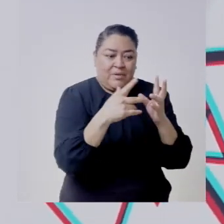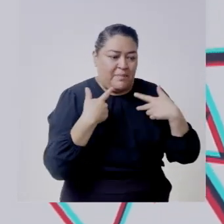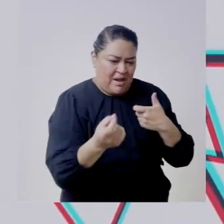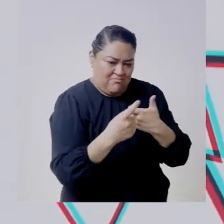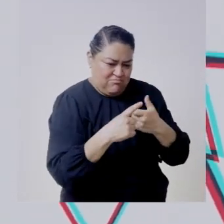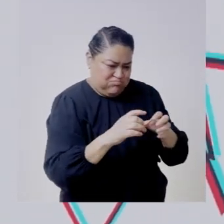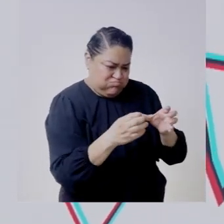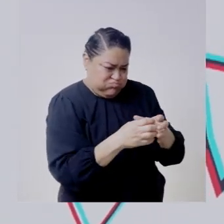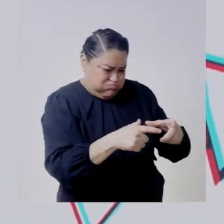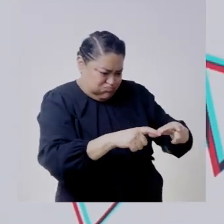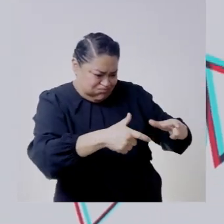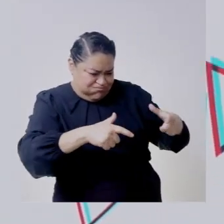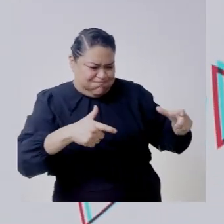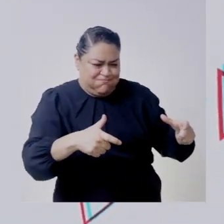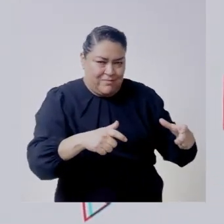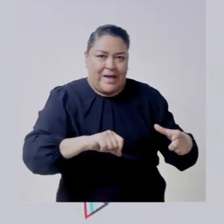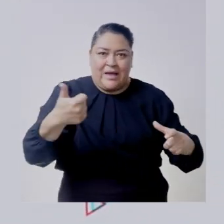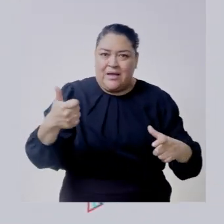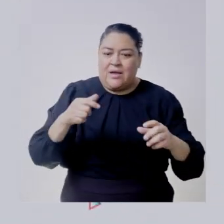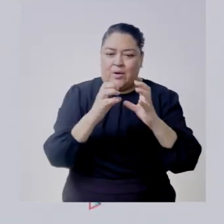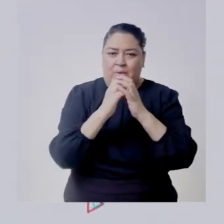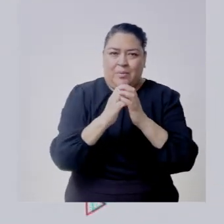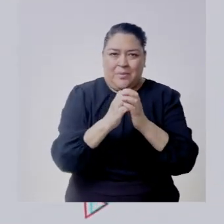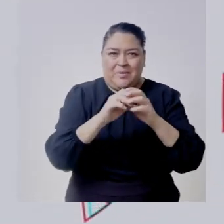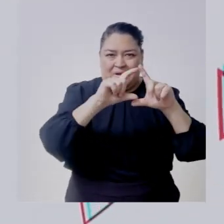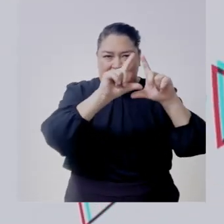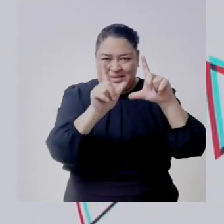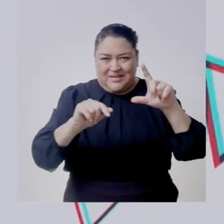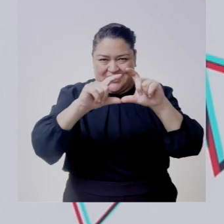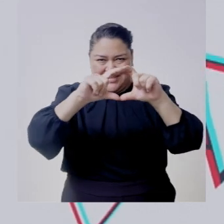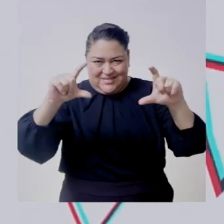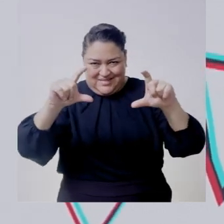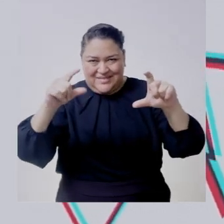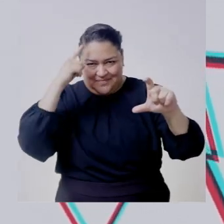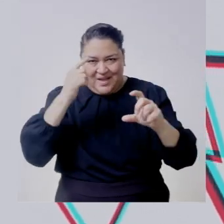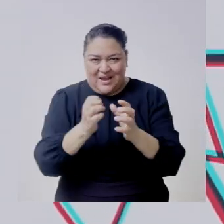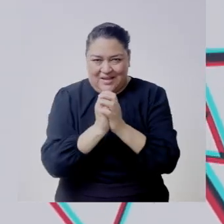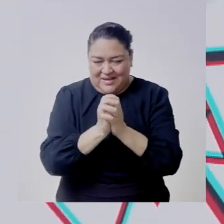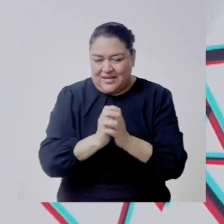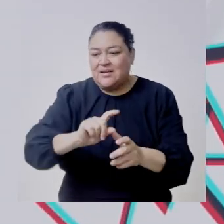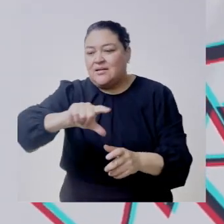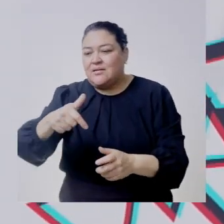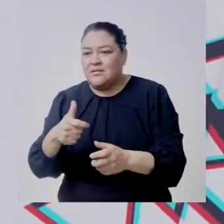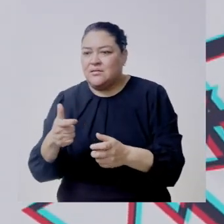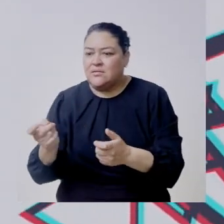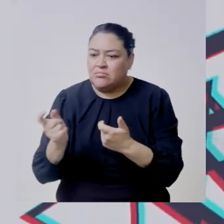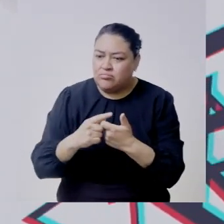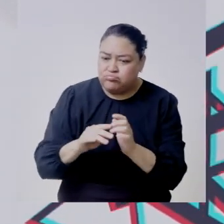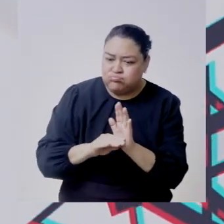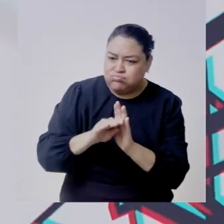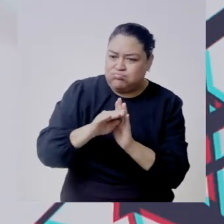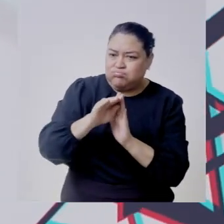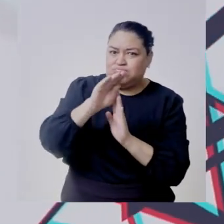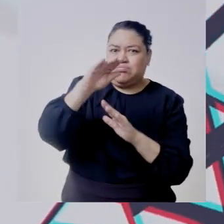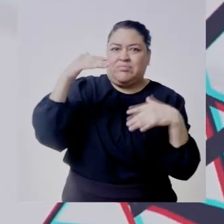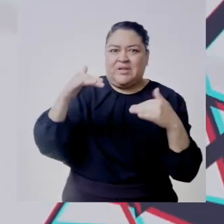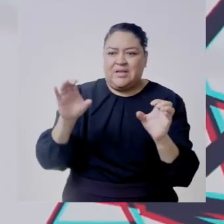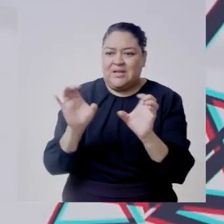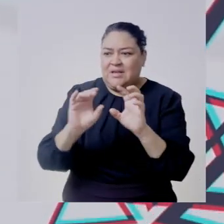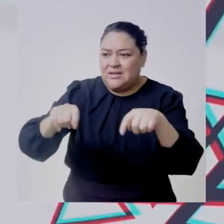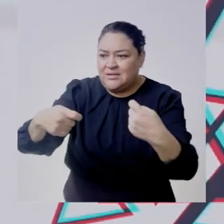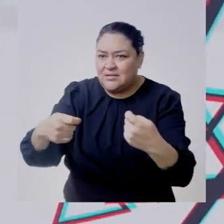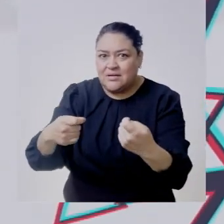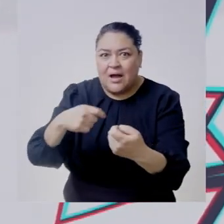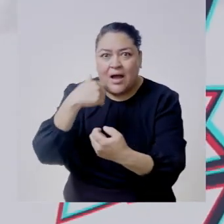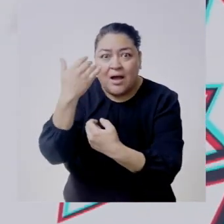millón de personas capacitadas el boleto conmemorativo de la lotería nacional las cifras de la eje la